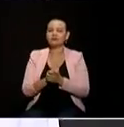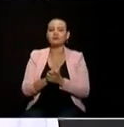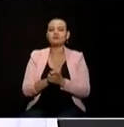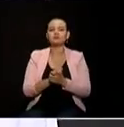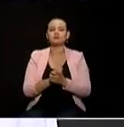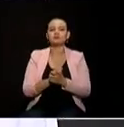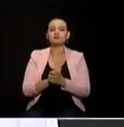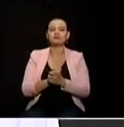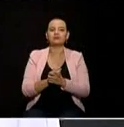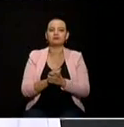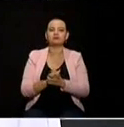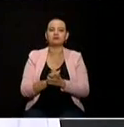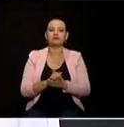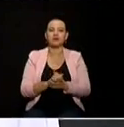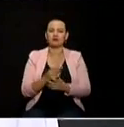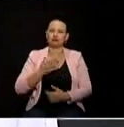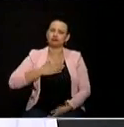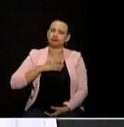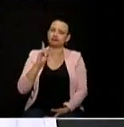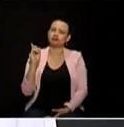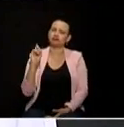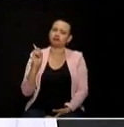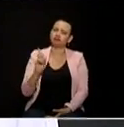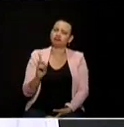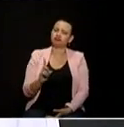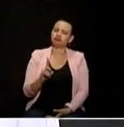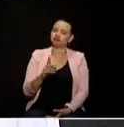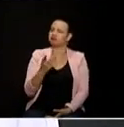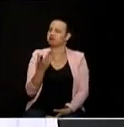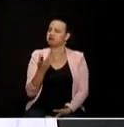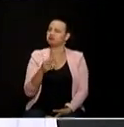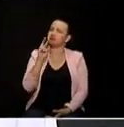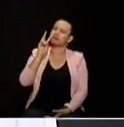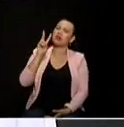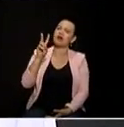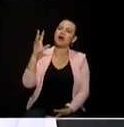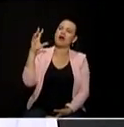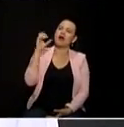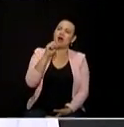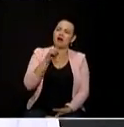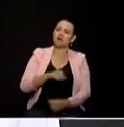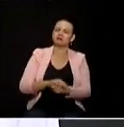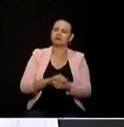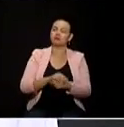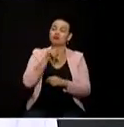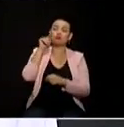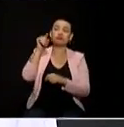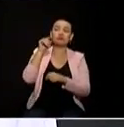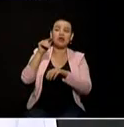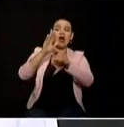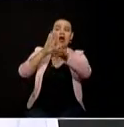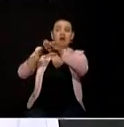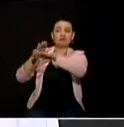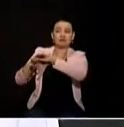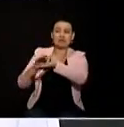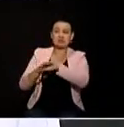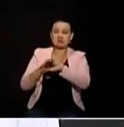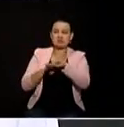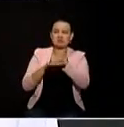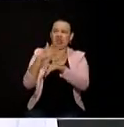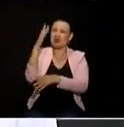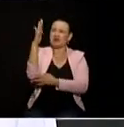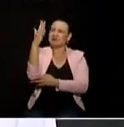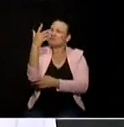hemos observado que usted anunció que entregó un millón de guayacanes durante los últimos 10 años